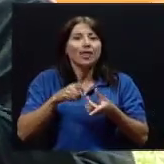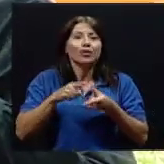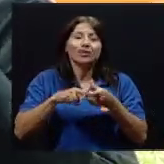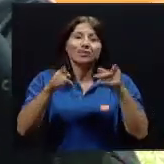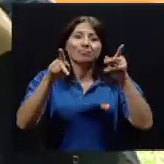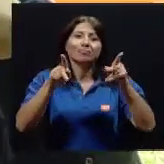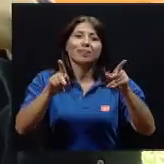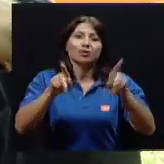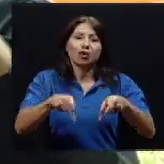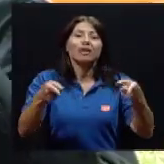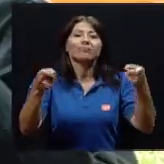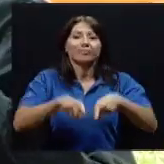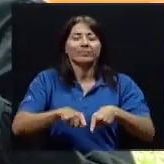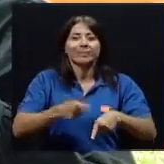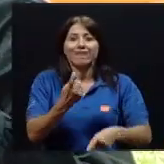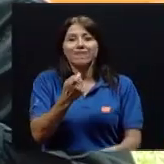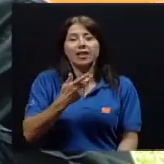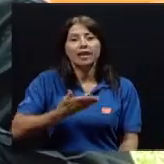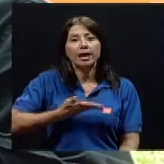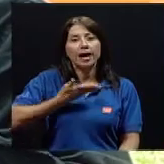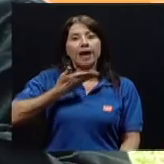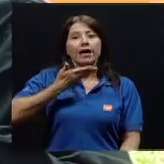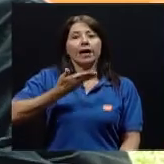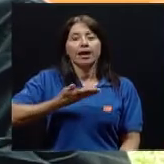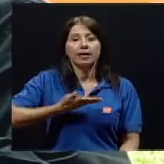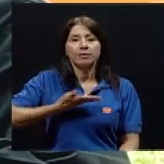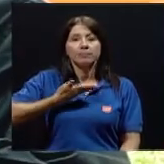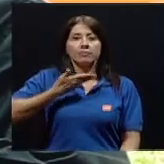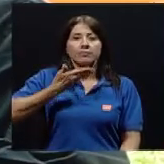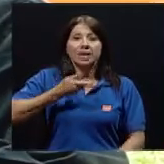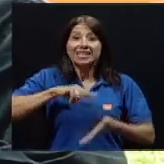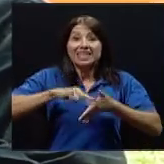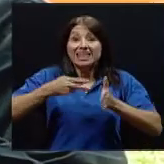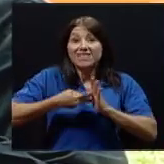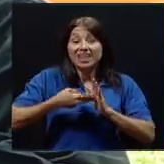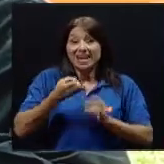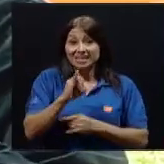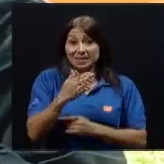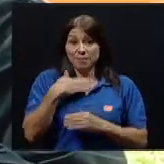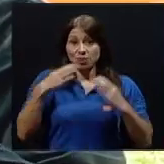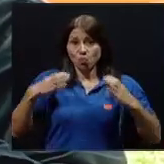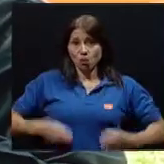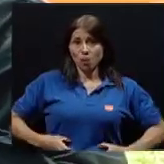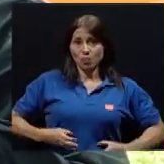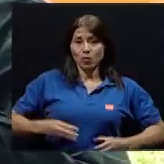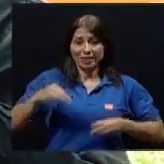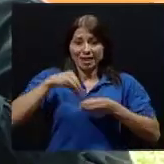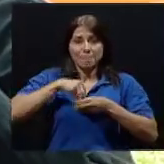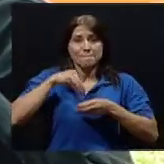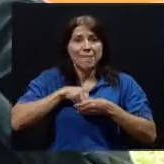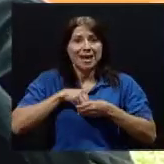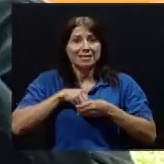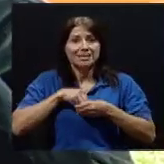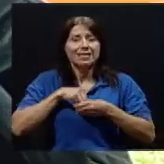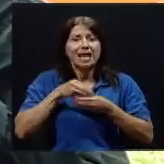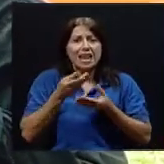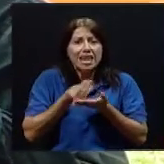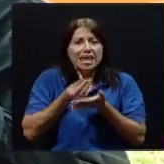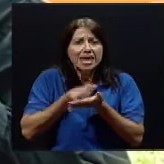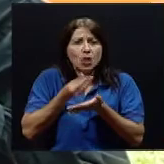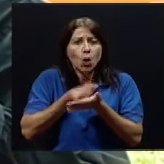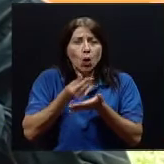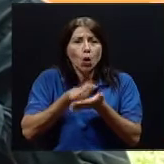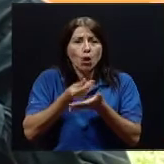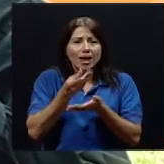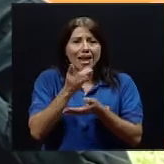es que si yo estoy manejando mucho más volumen, más líquido corporal que el que debiera tener, en el momento en el que yo me